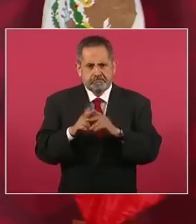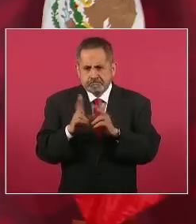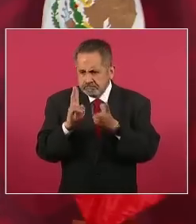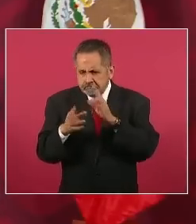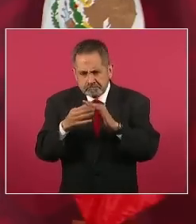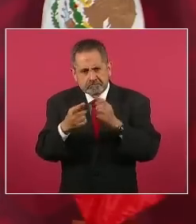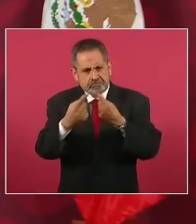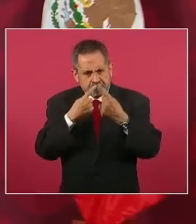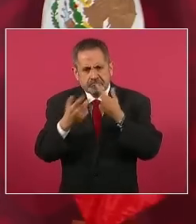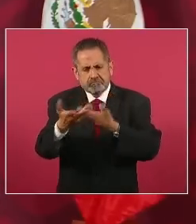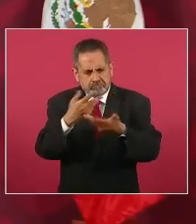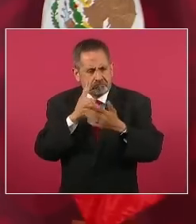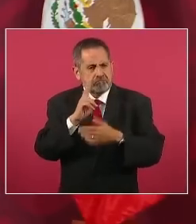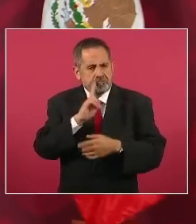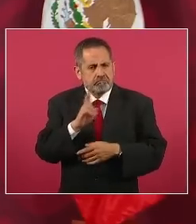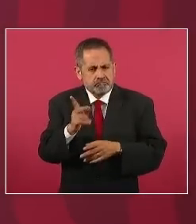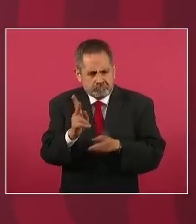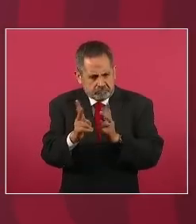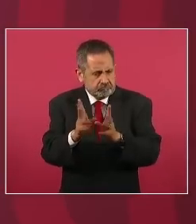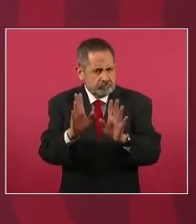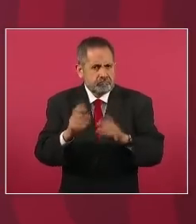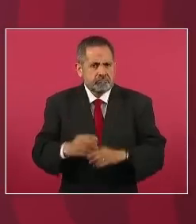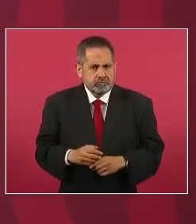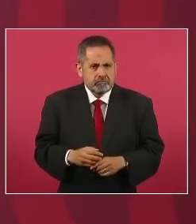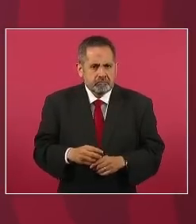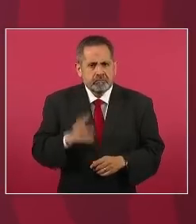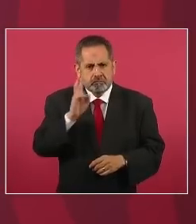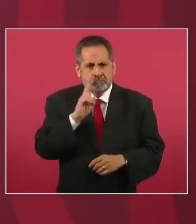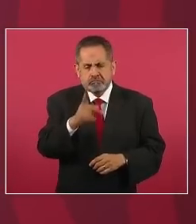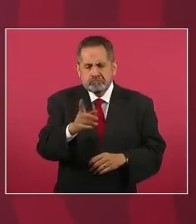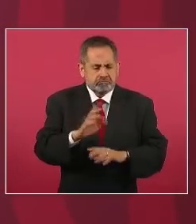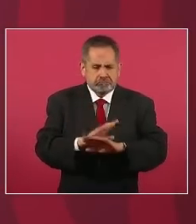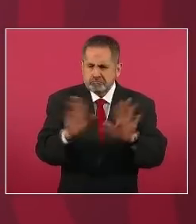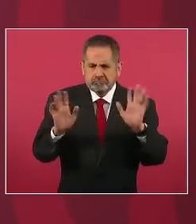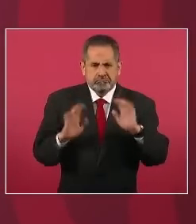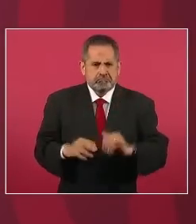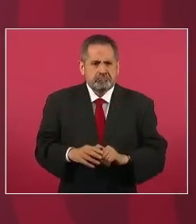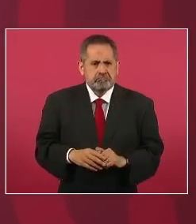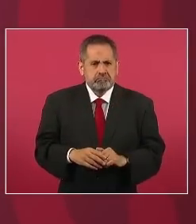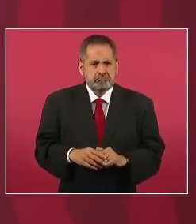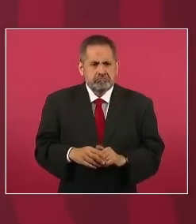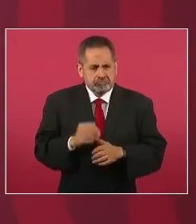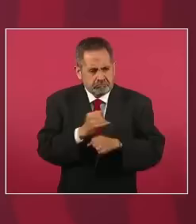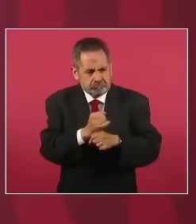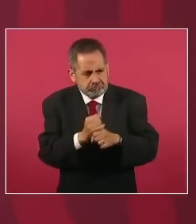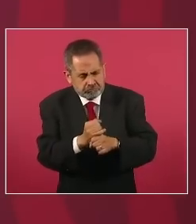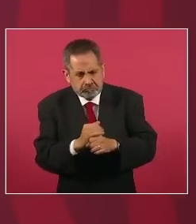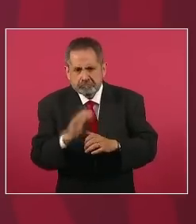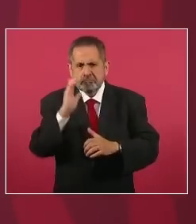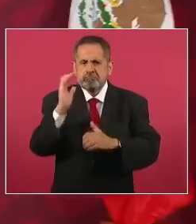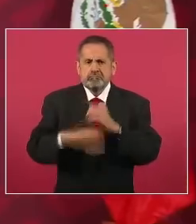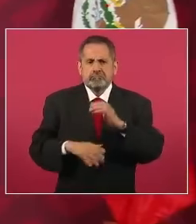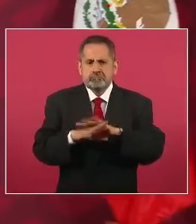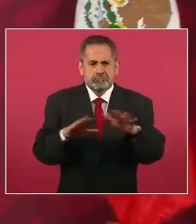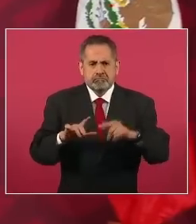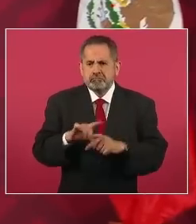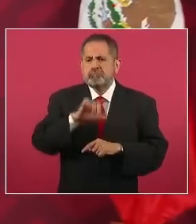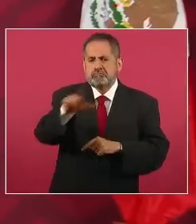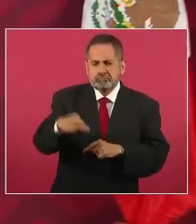ahí estaba y una cosa más nadie los obligaba a estar de guachos